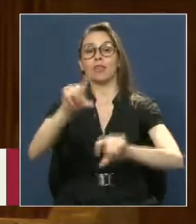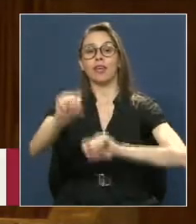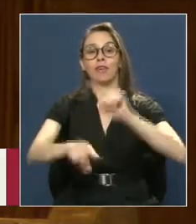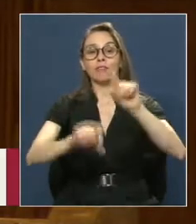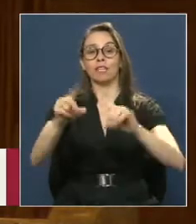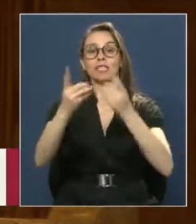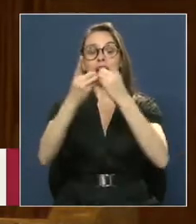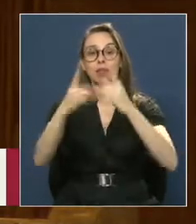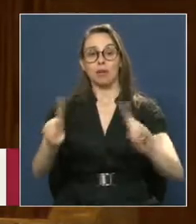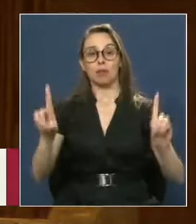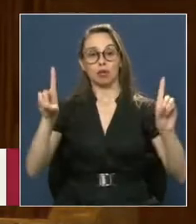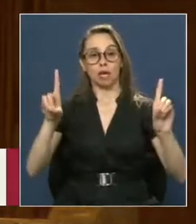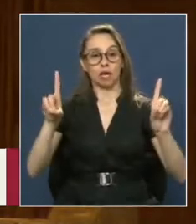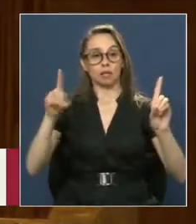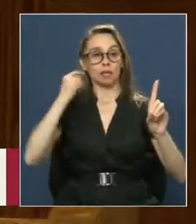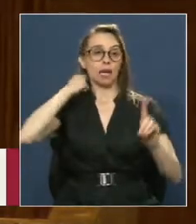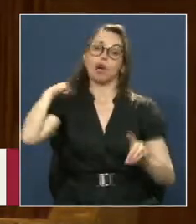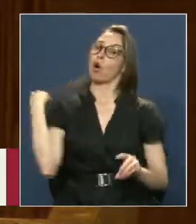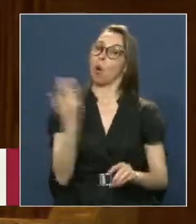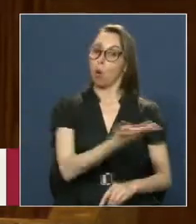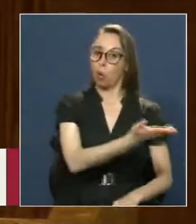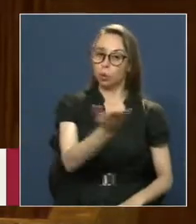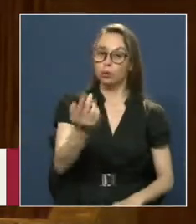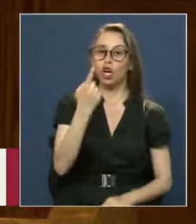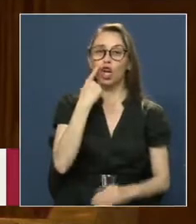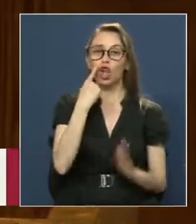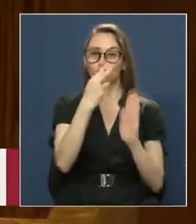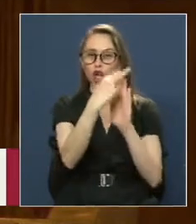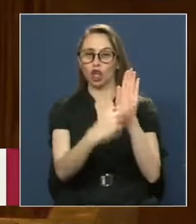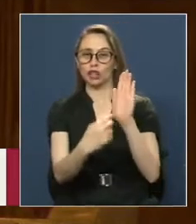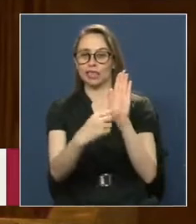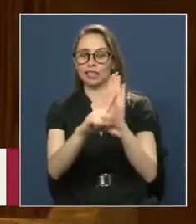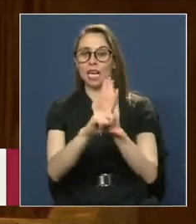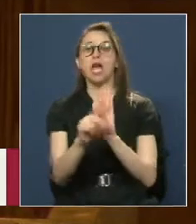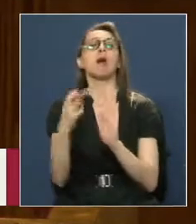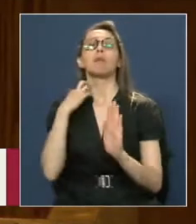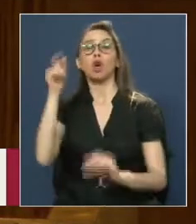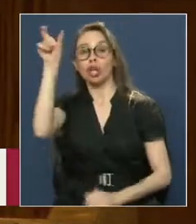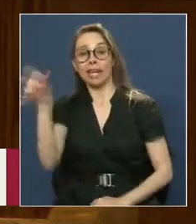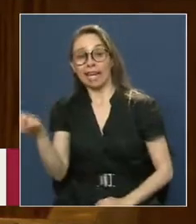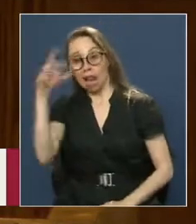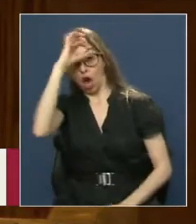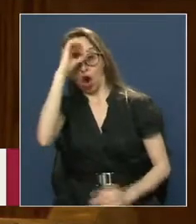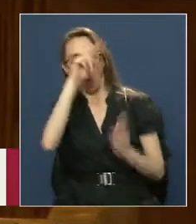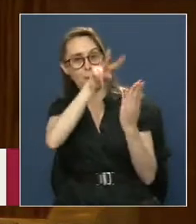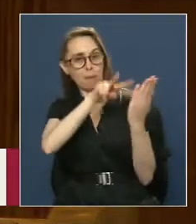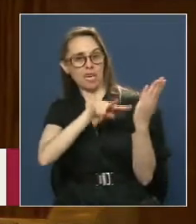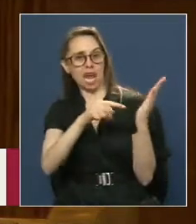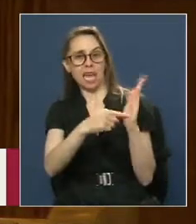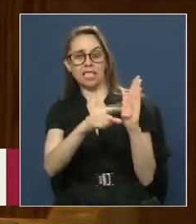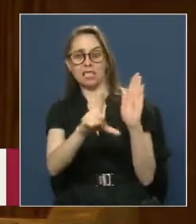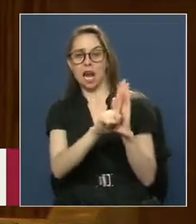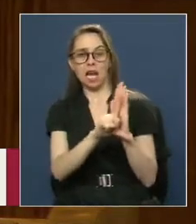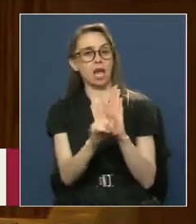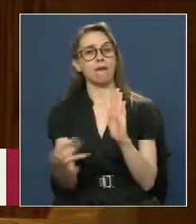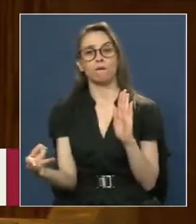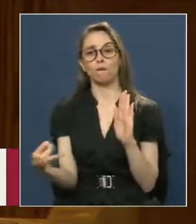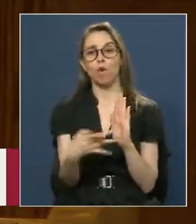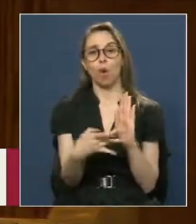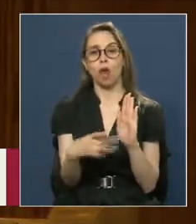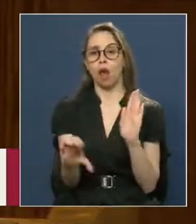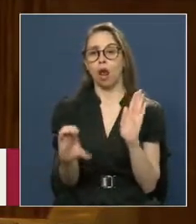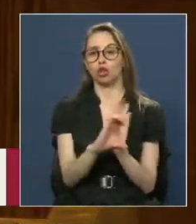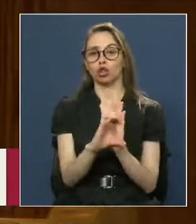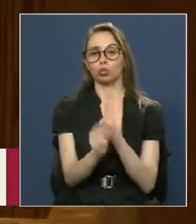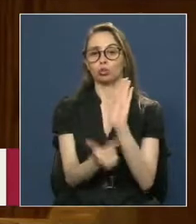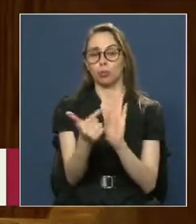De la democracia Por usted Todos conocía Por considerarla Completamente Inconstitucional